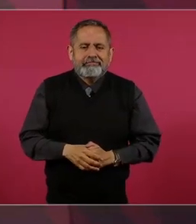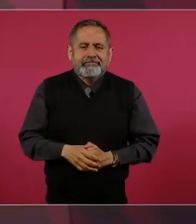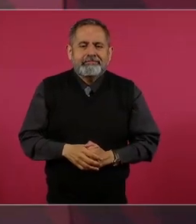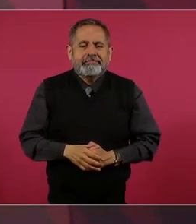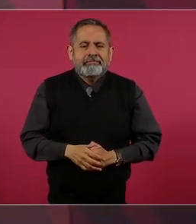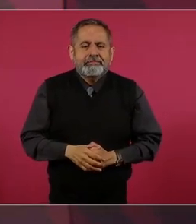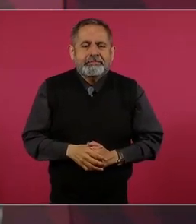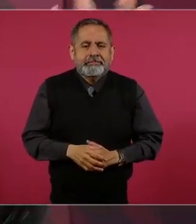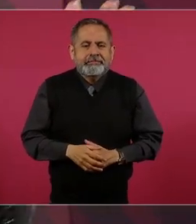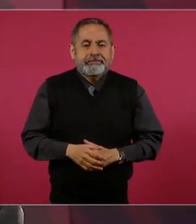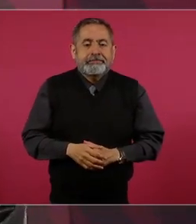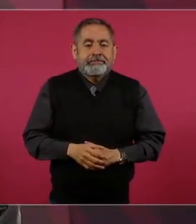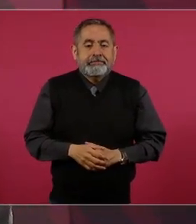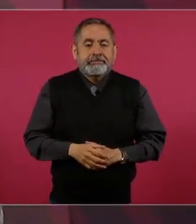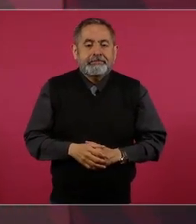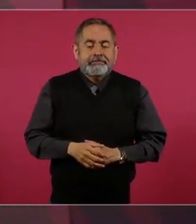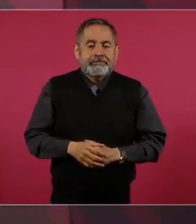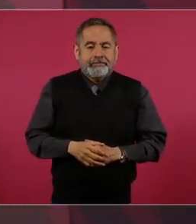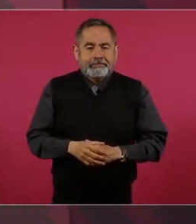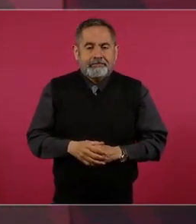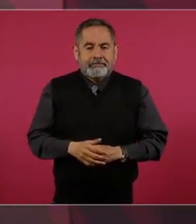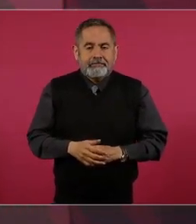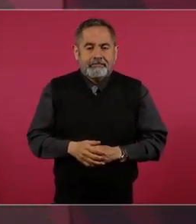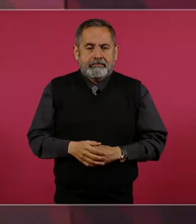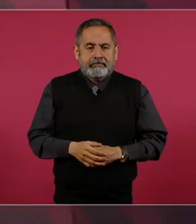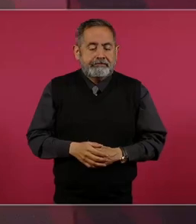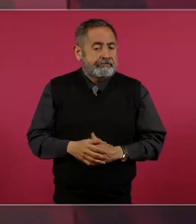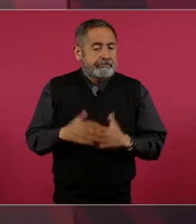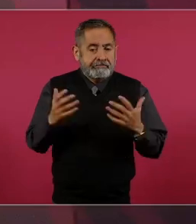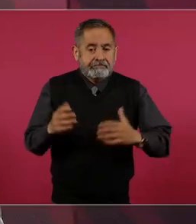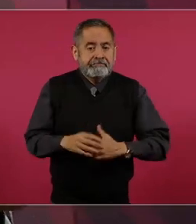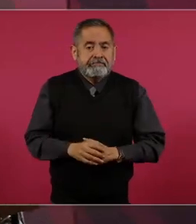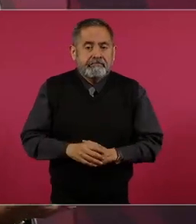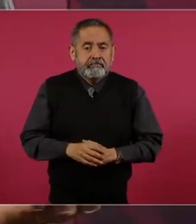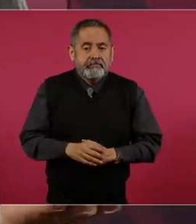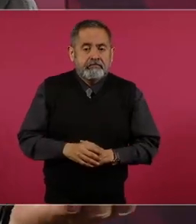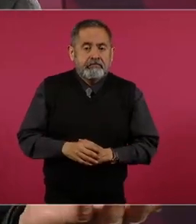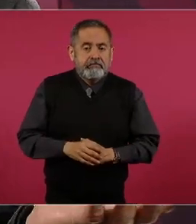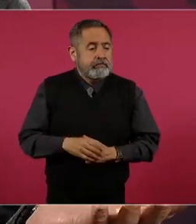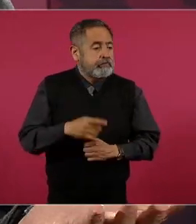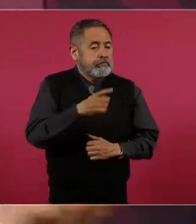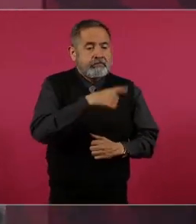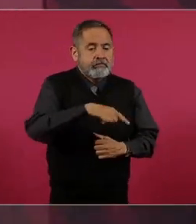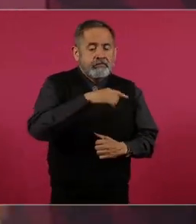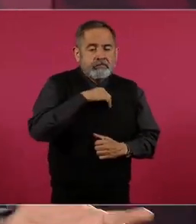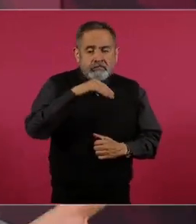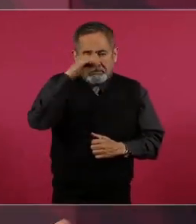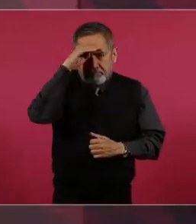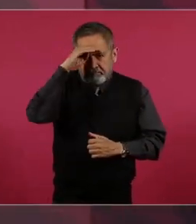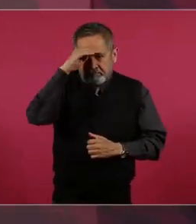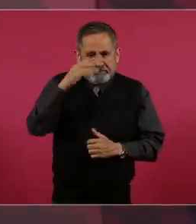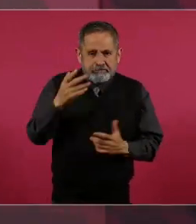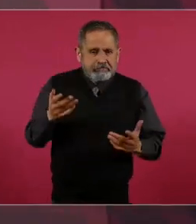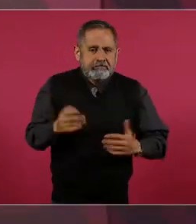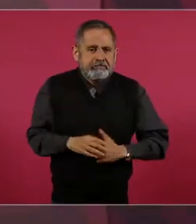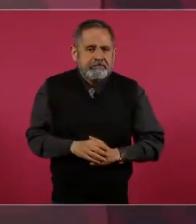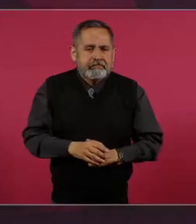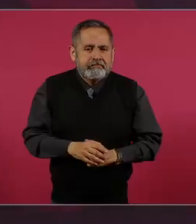Entonces, no pensaban que se iba a tener